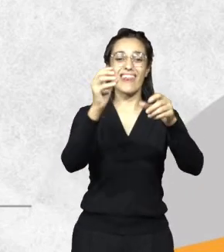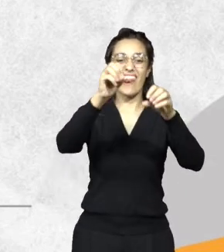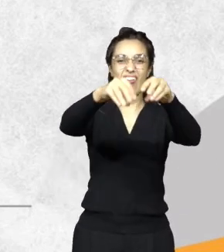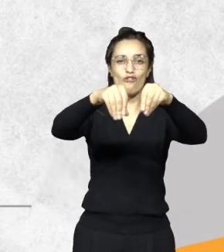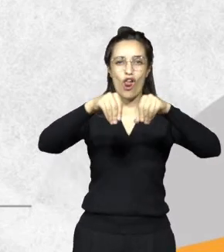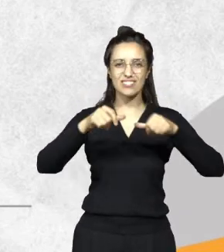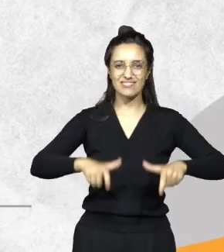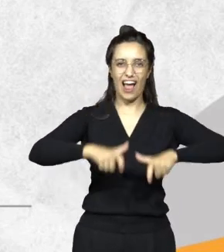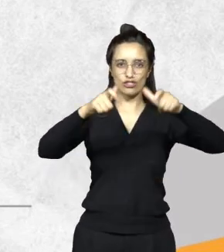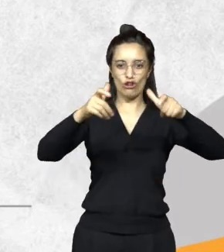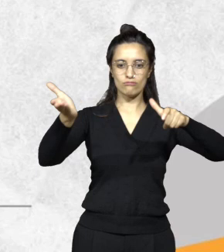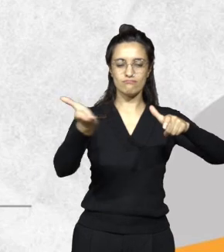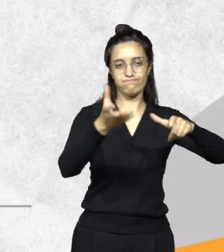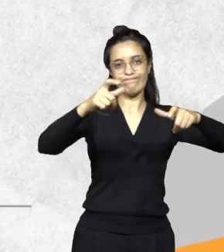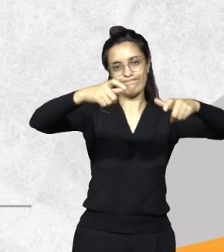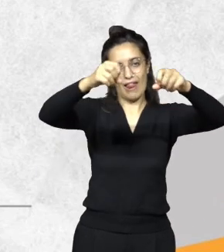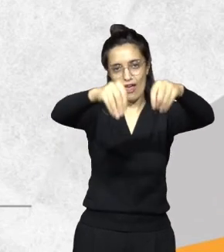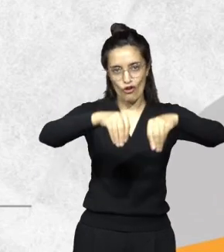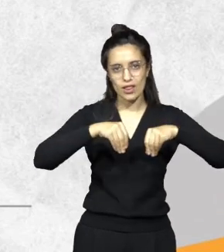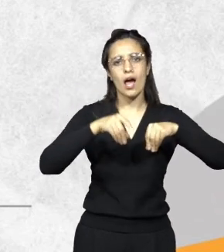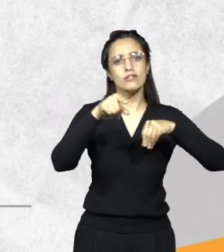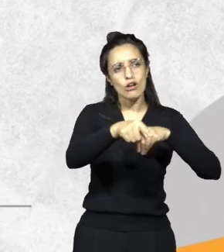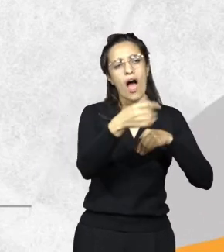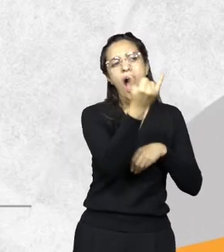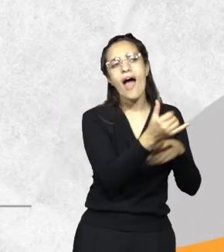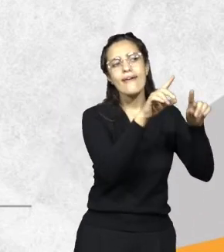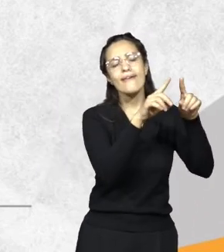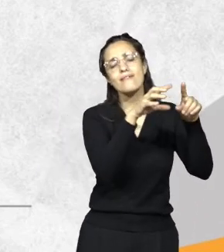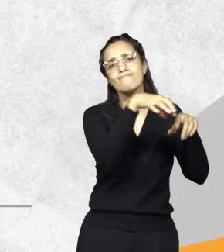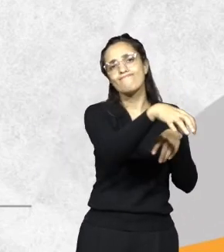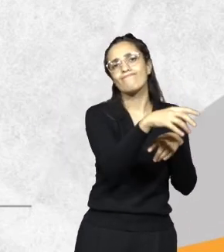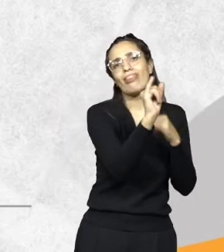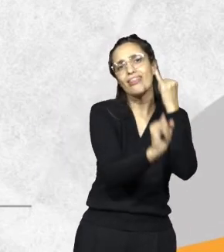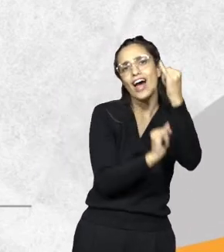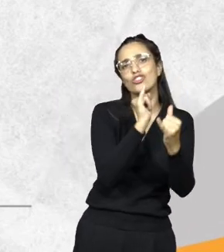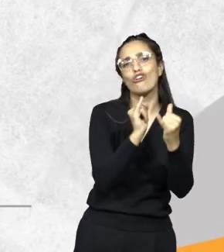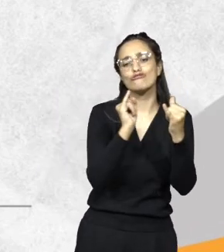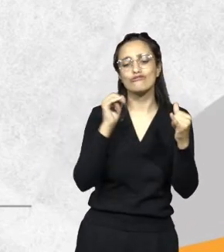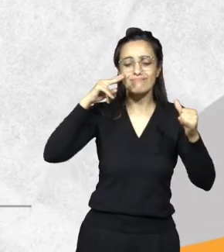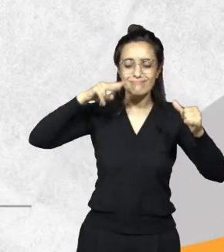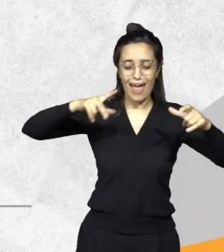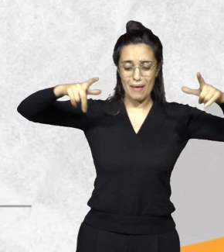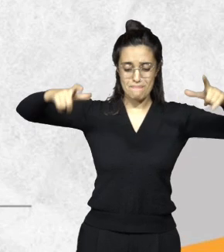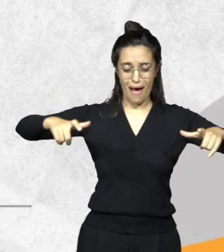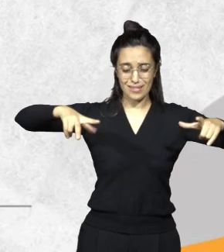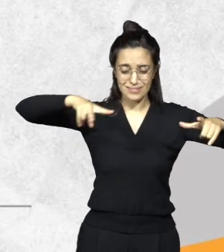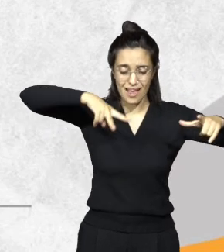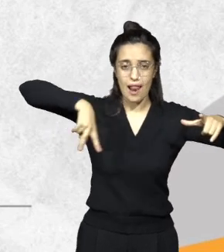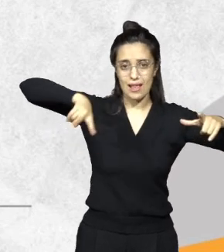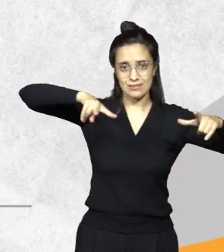maneja infraestructura de datos espaciales, por lo tanto, los datos y la plataforma que